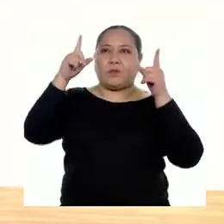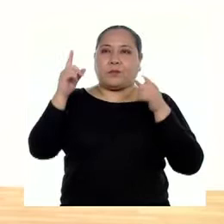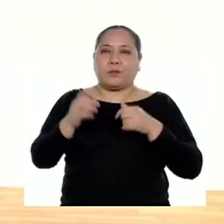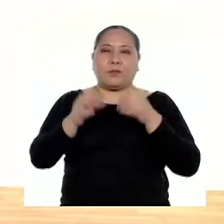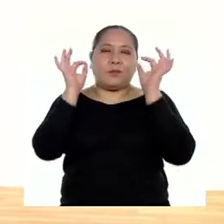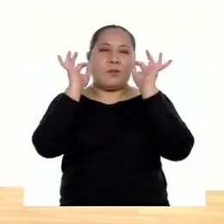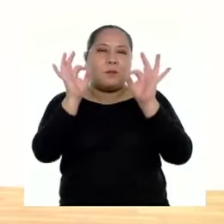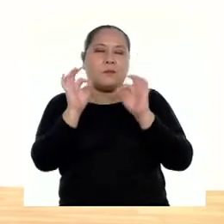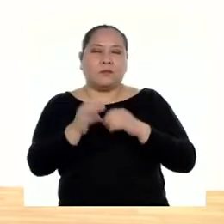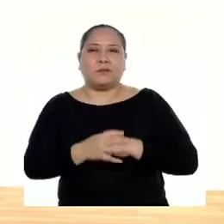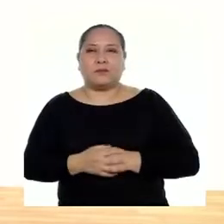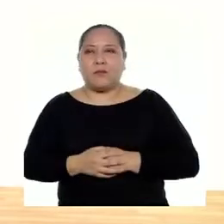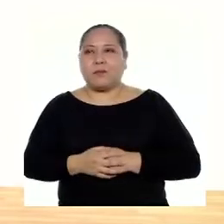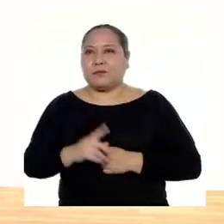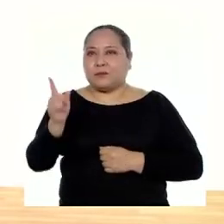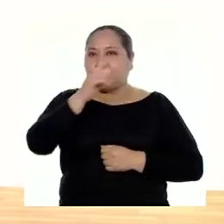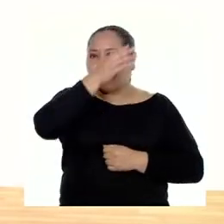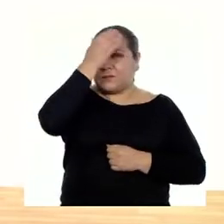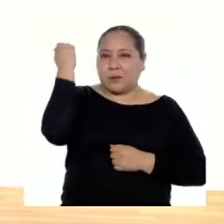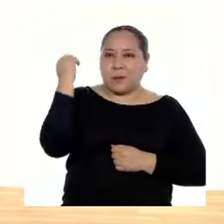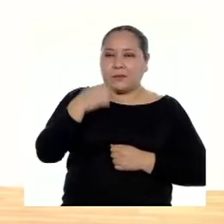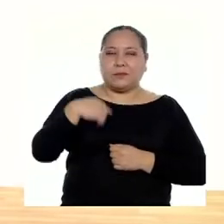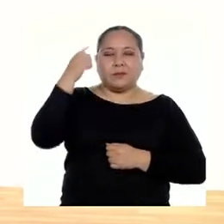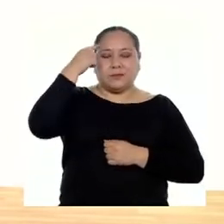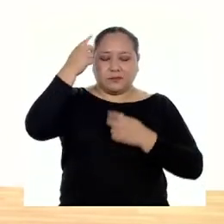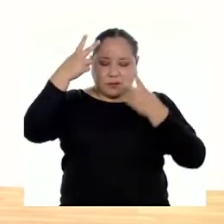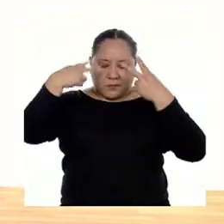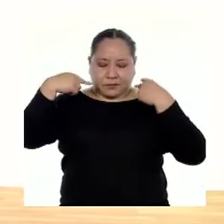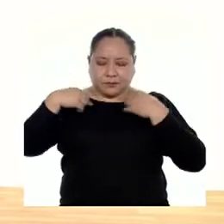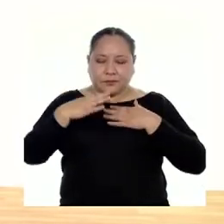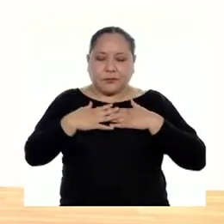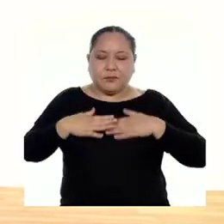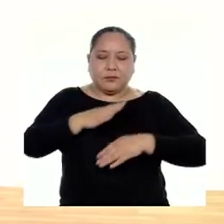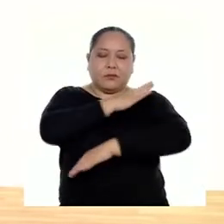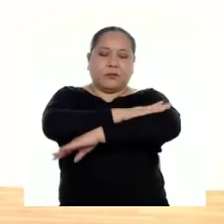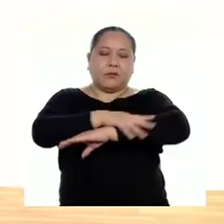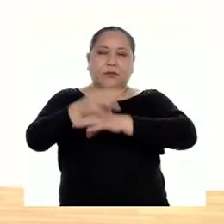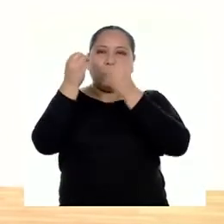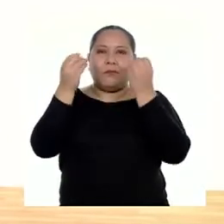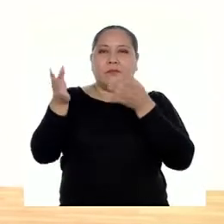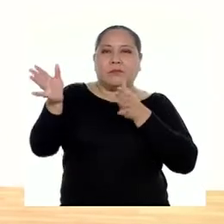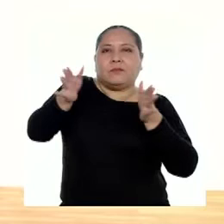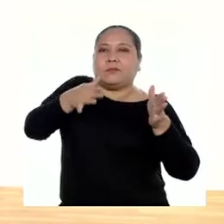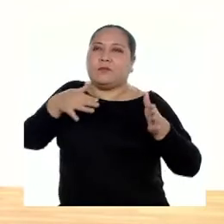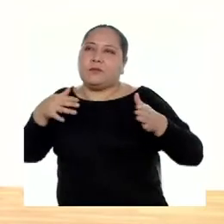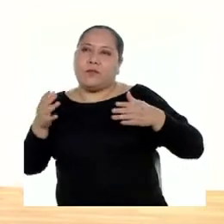Bien. Bien, bien, bien. Ahora no te olvides de ser consciente de tu cuerpo, de cada parte del cuerpo. Cómo se mueve.